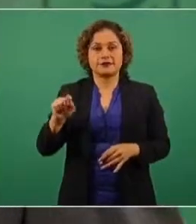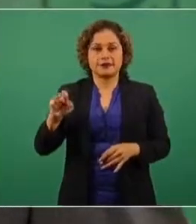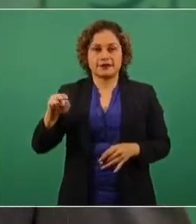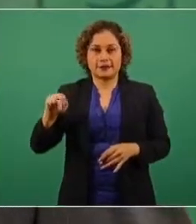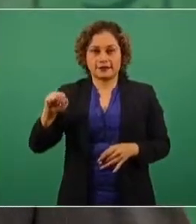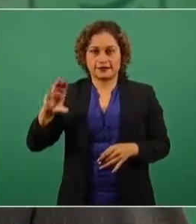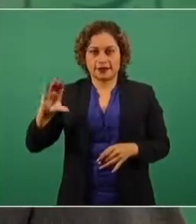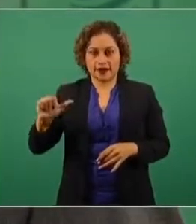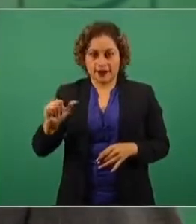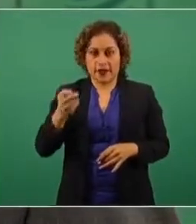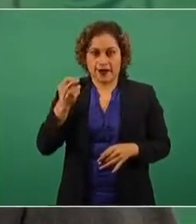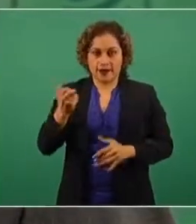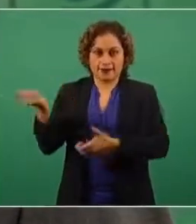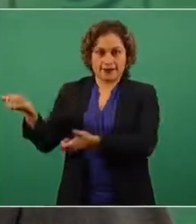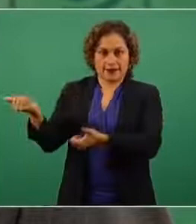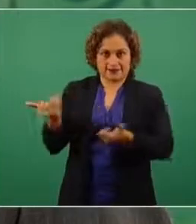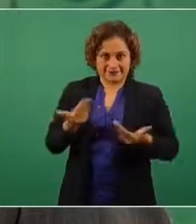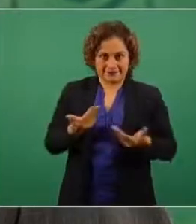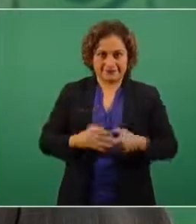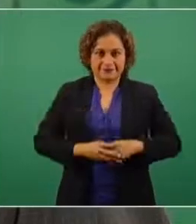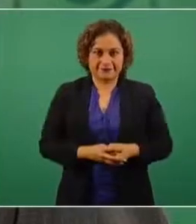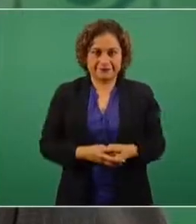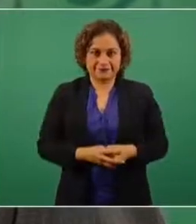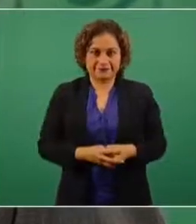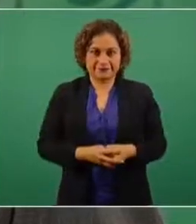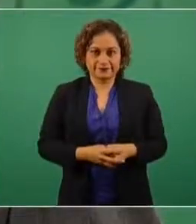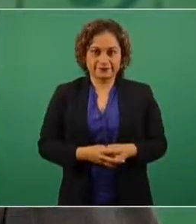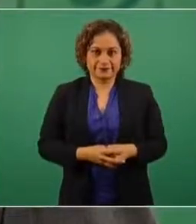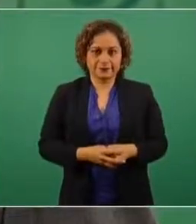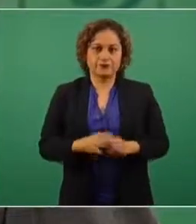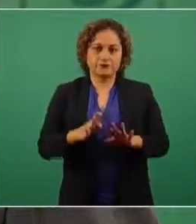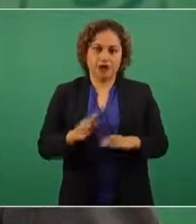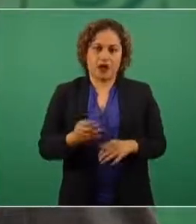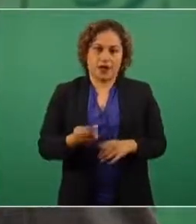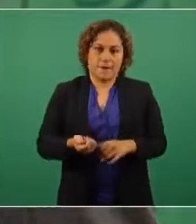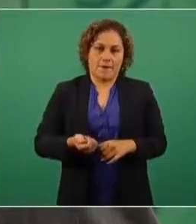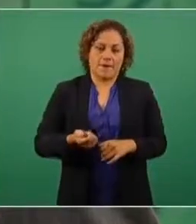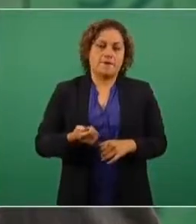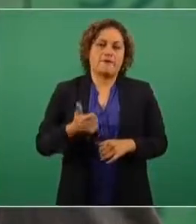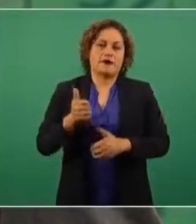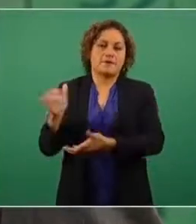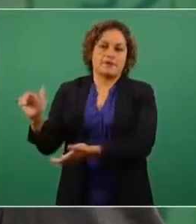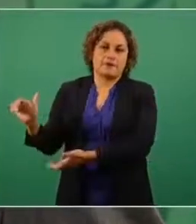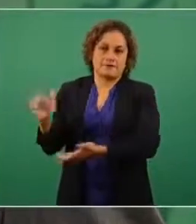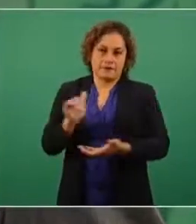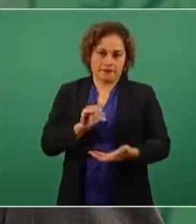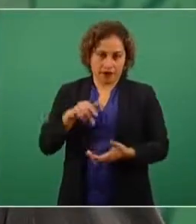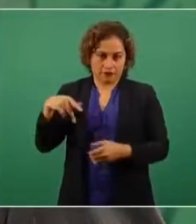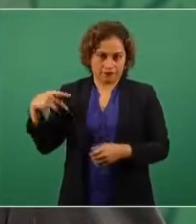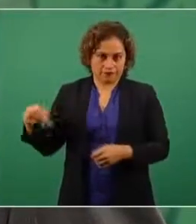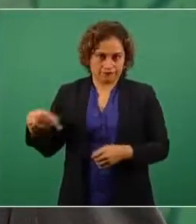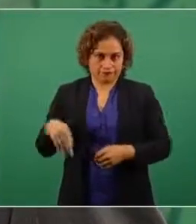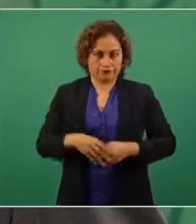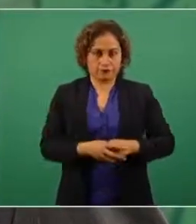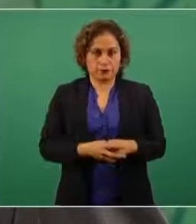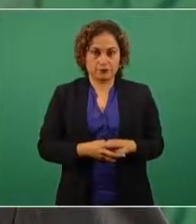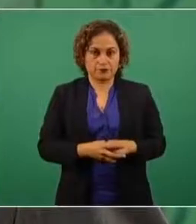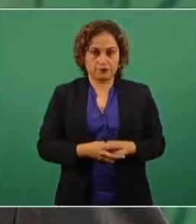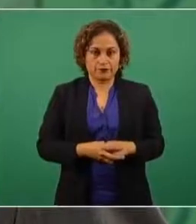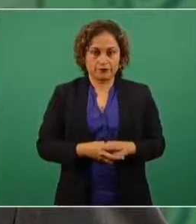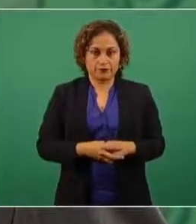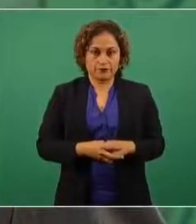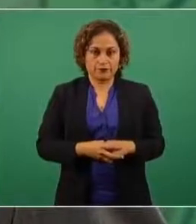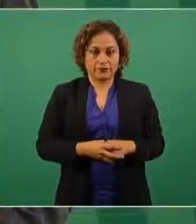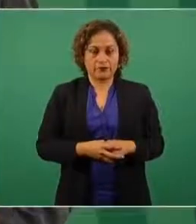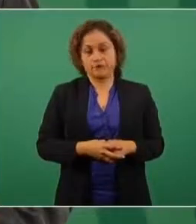llegar, es un primer envío, se